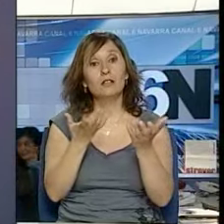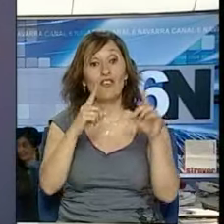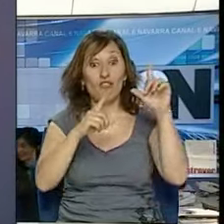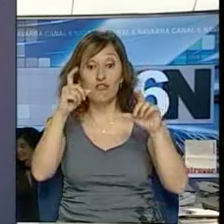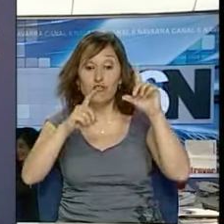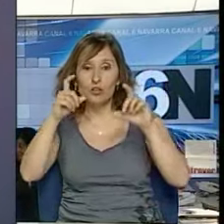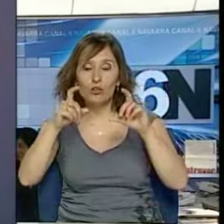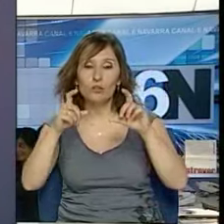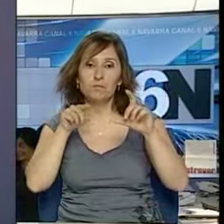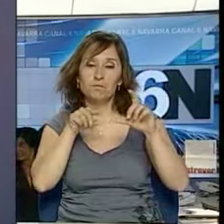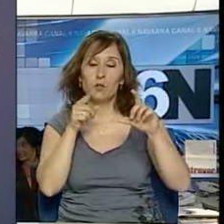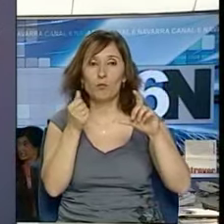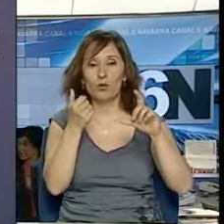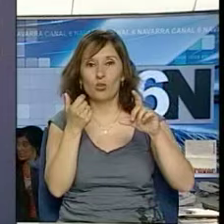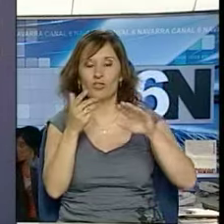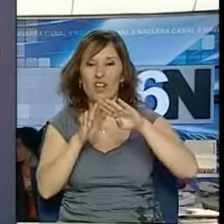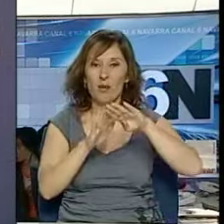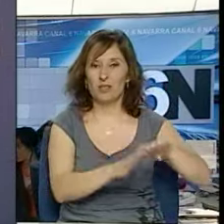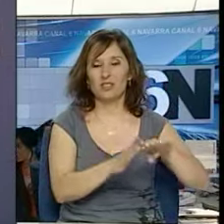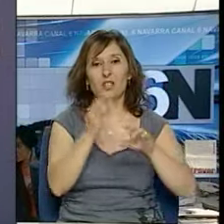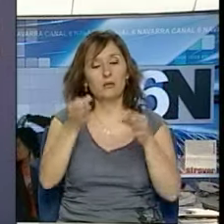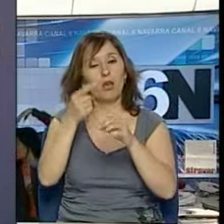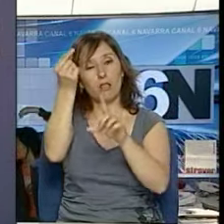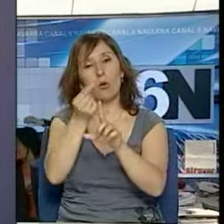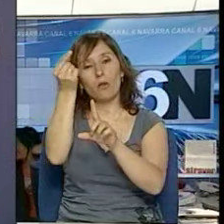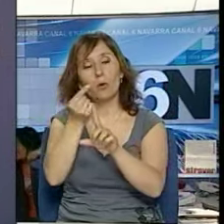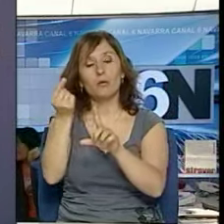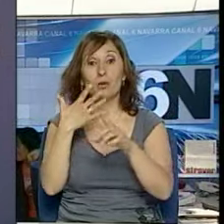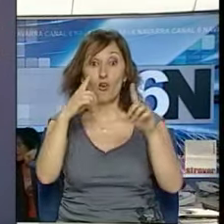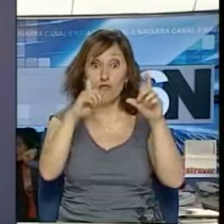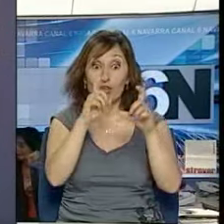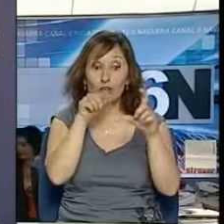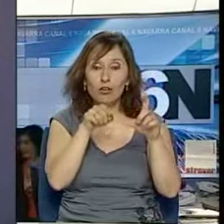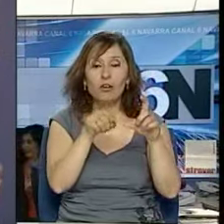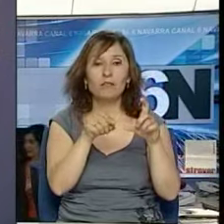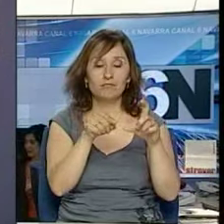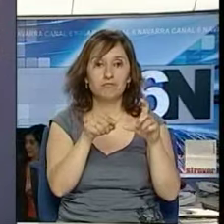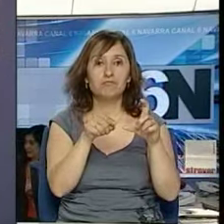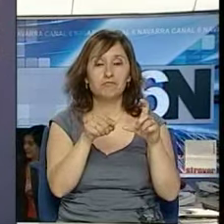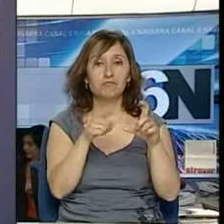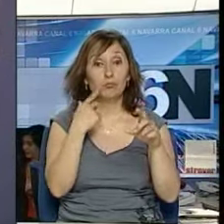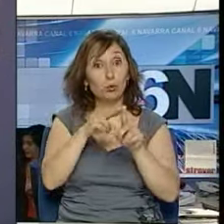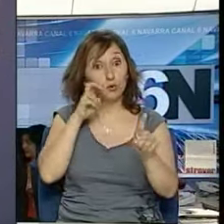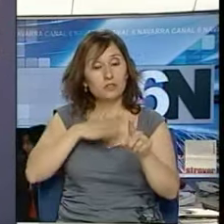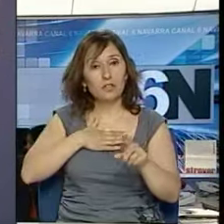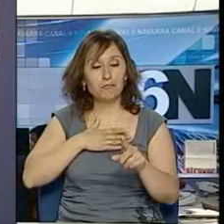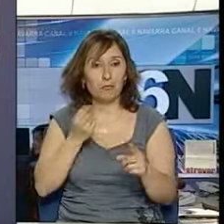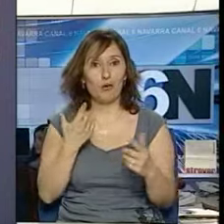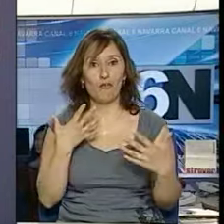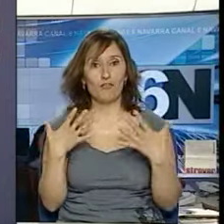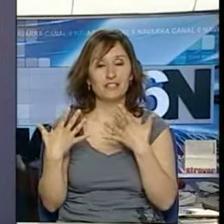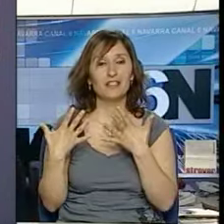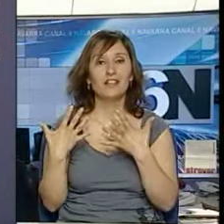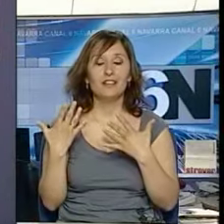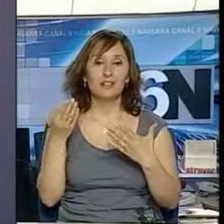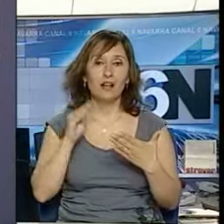fotografía está un poco quizás apartada. Y realmente es una fotografía, bajo nuestro punto de vista, fresca y